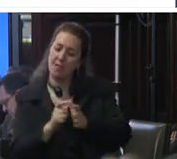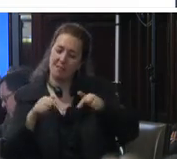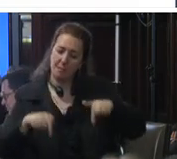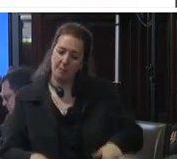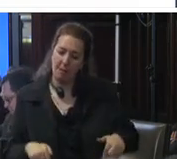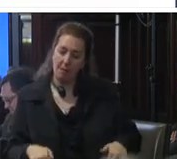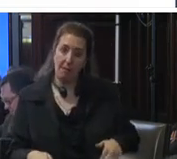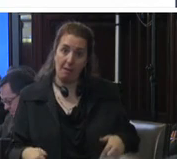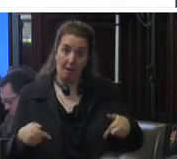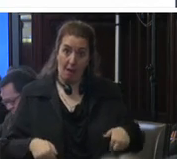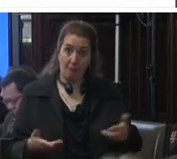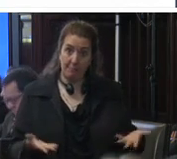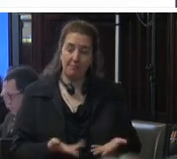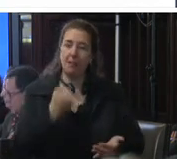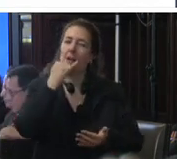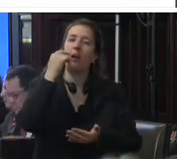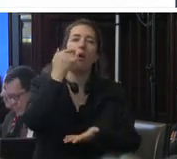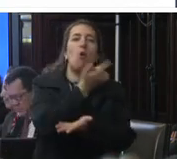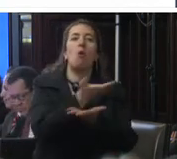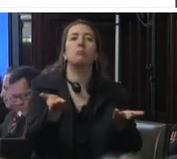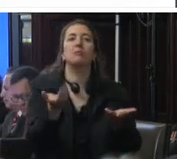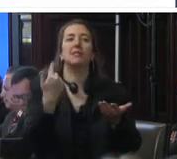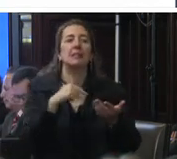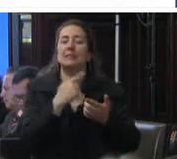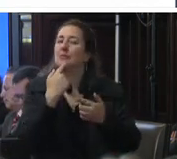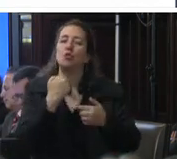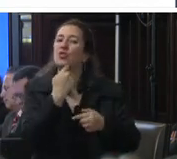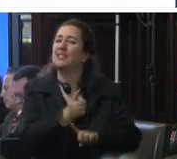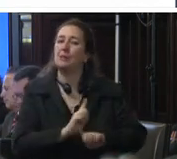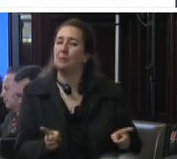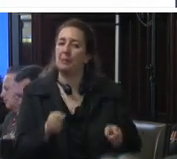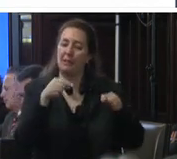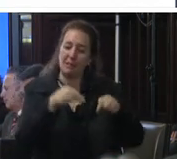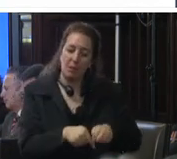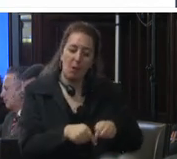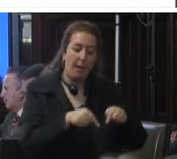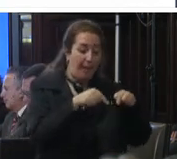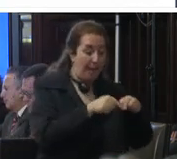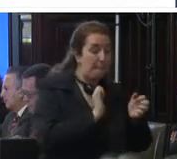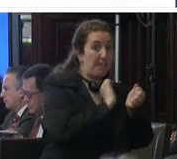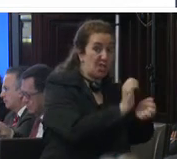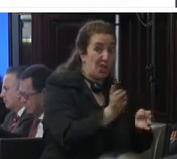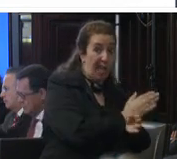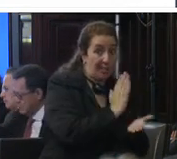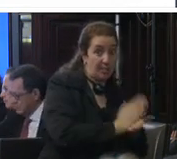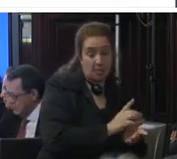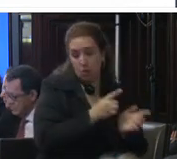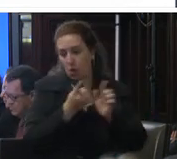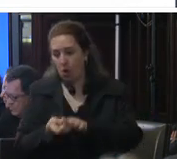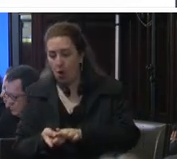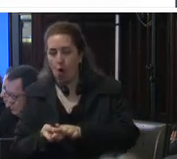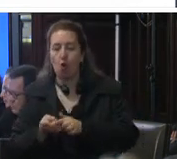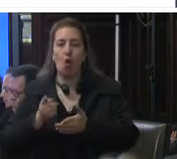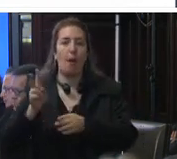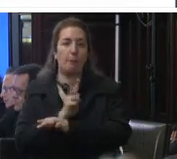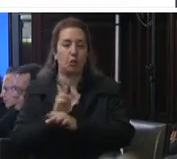para exponer la incompatibilidad de la figura con el sistema interamericano de protección de derechos humanos que no sólo condena el uso arbitrario